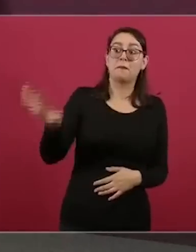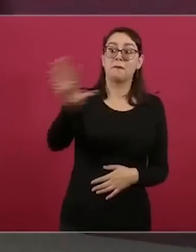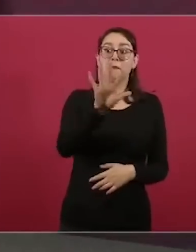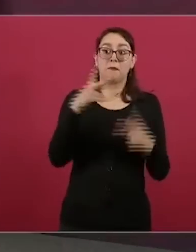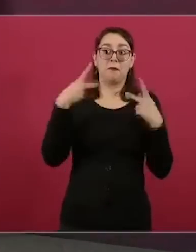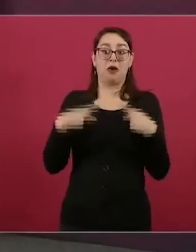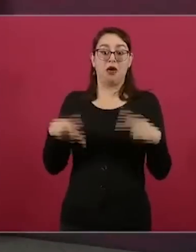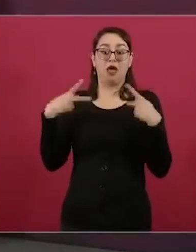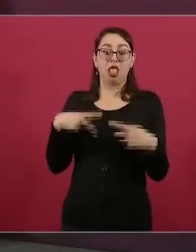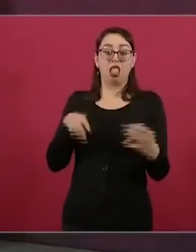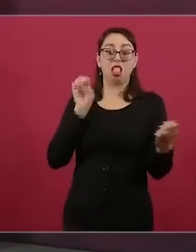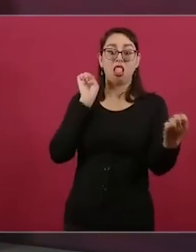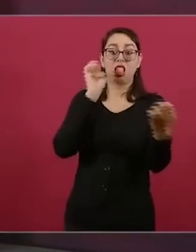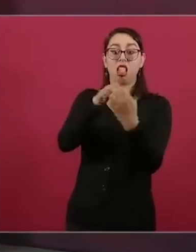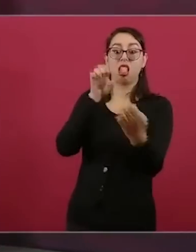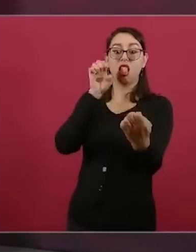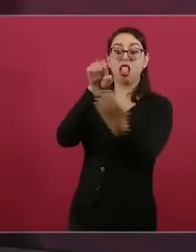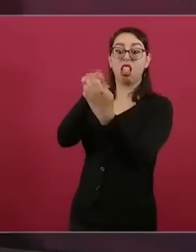queriendo